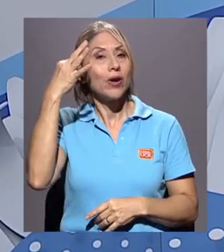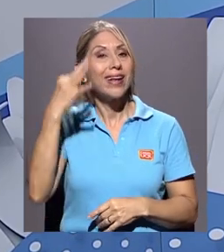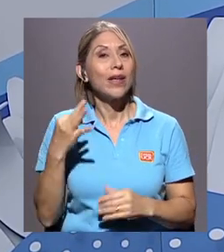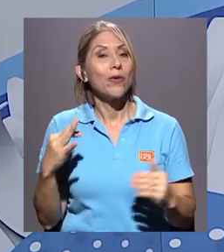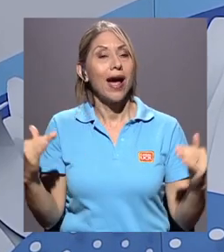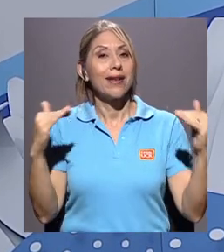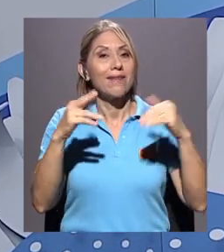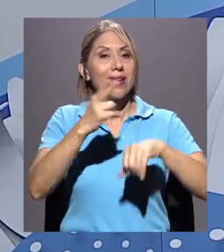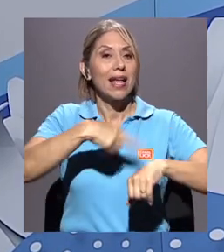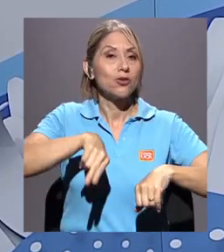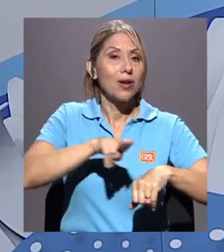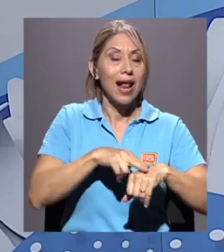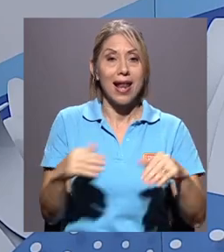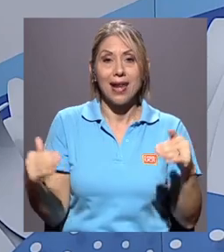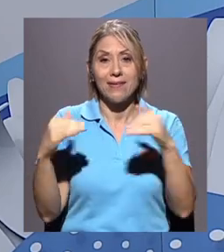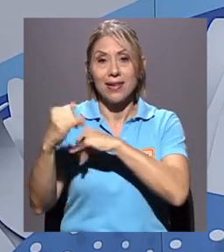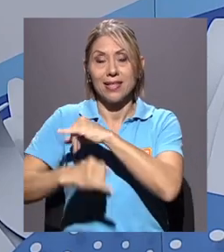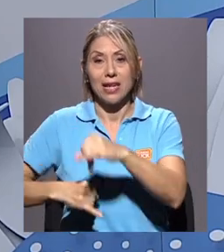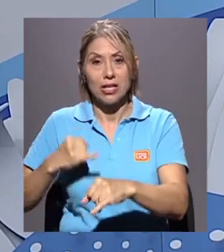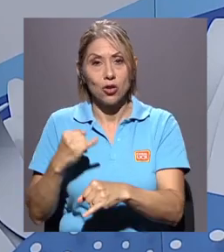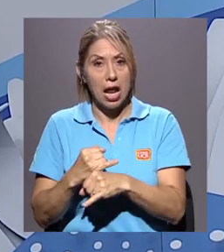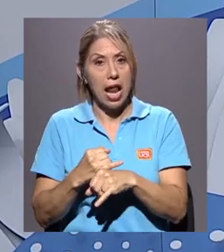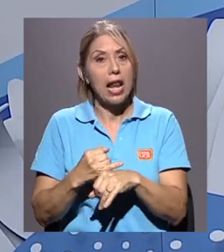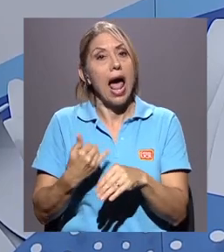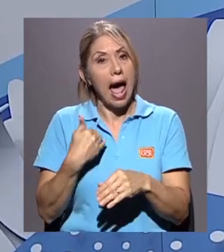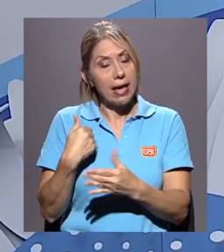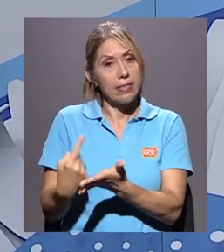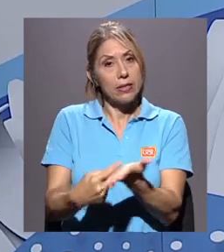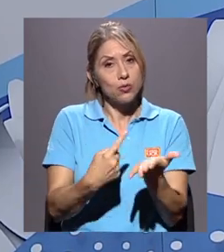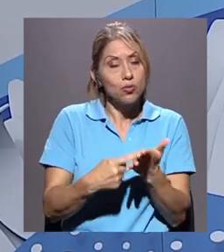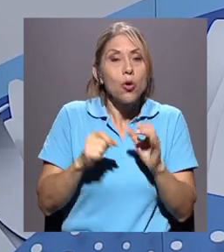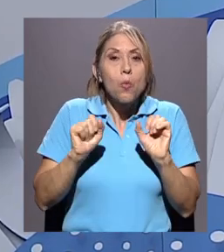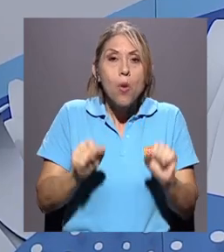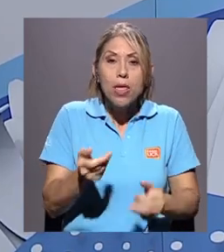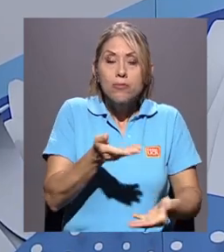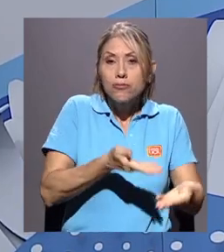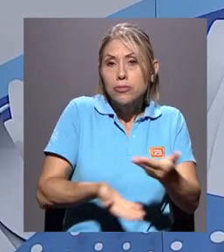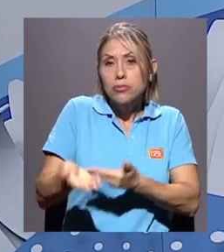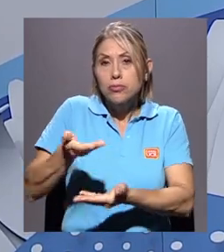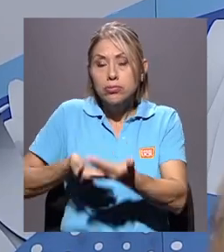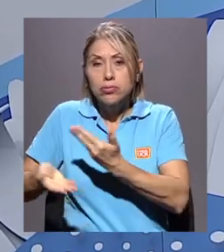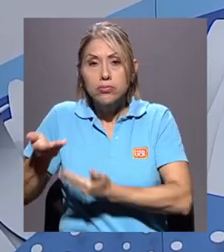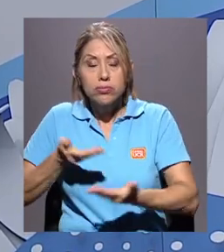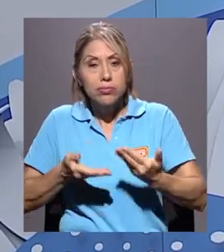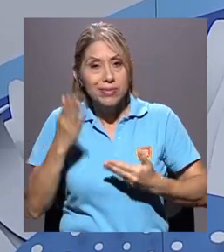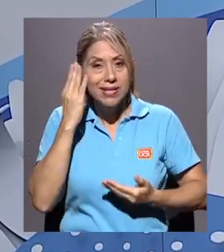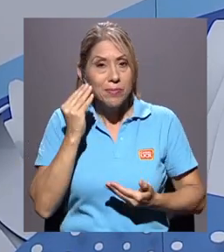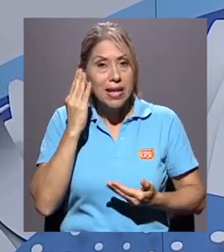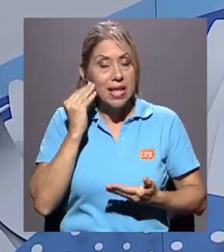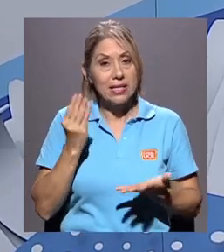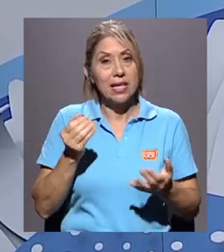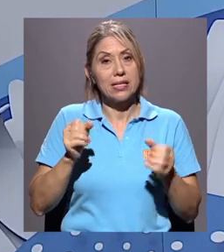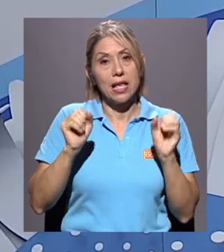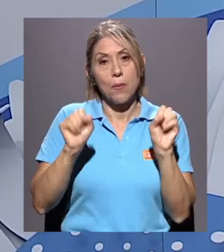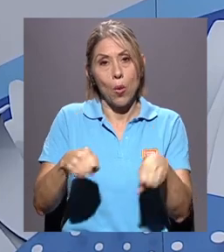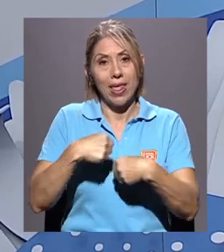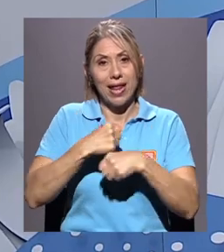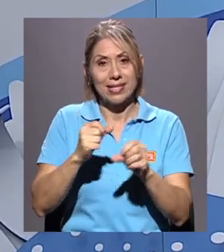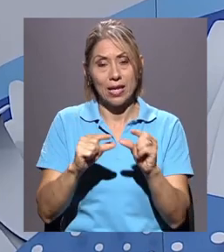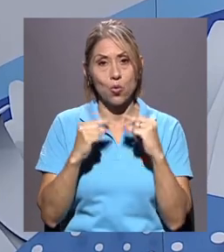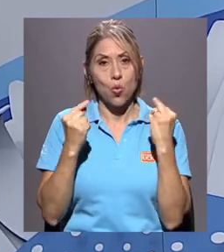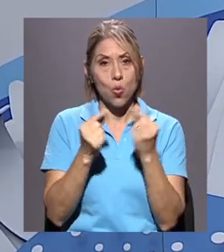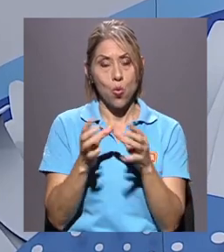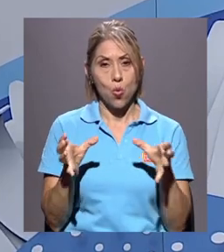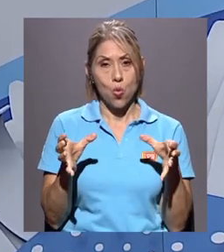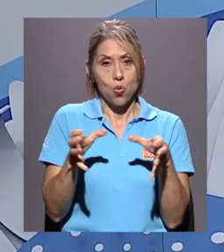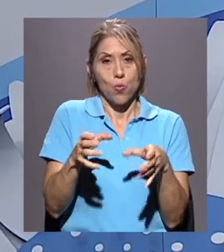nacional e internacional posibilita compartir experiencias y poder forjar un cuerpo profesional para aquellos